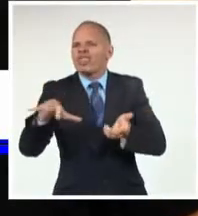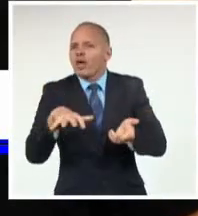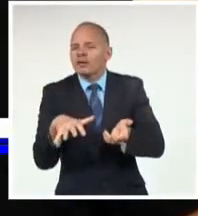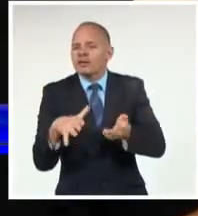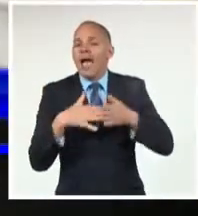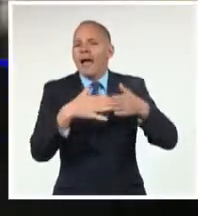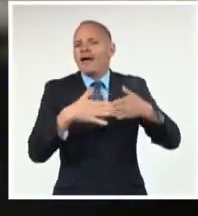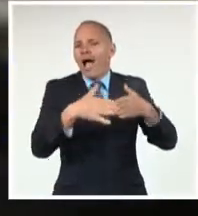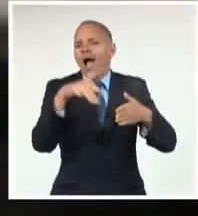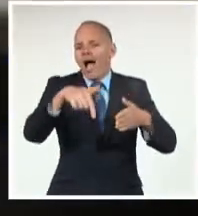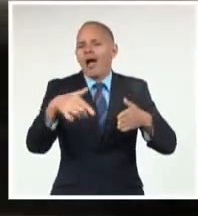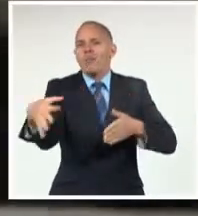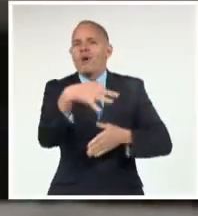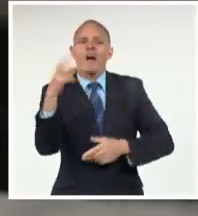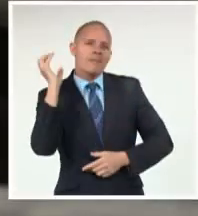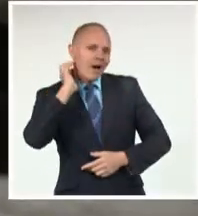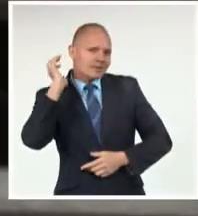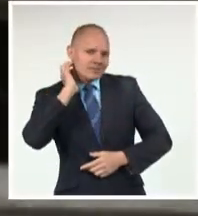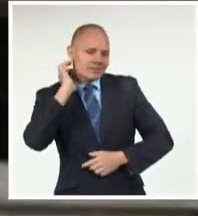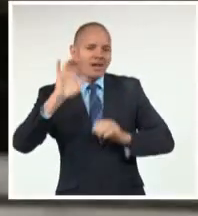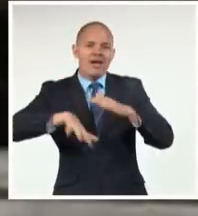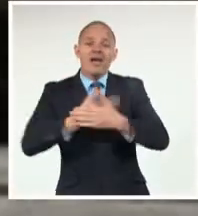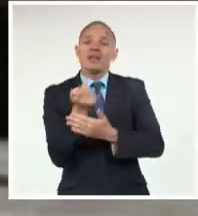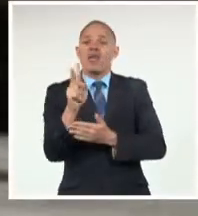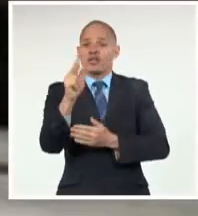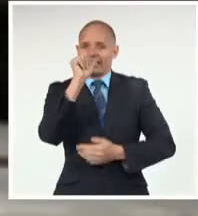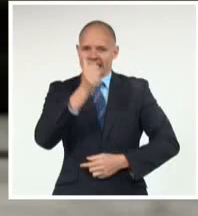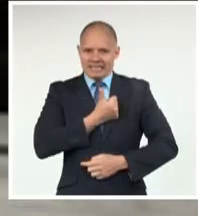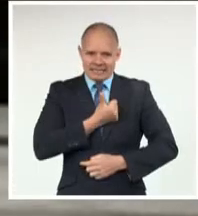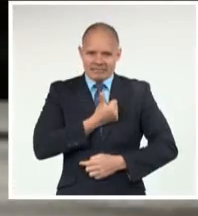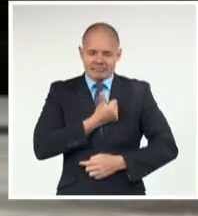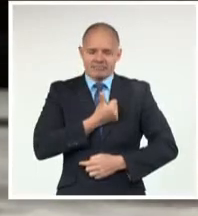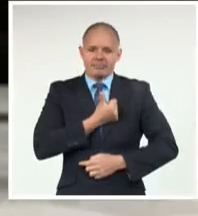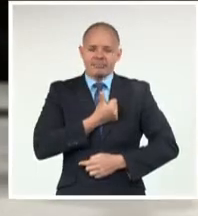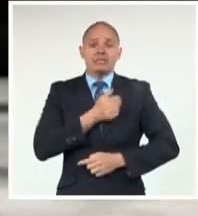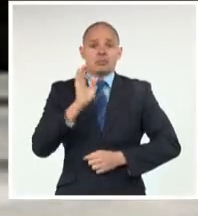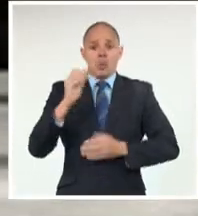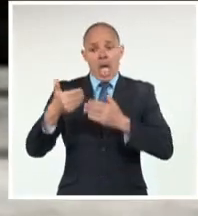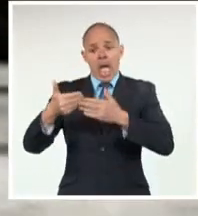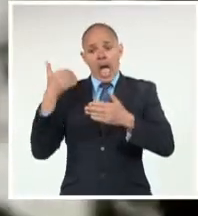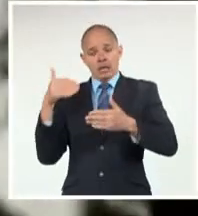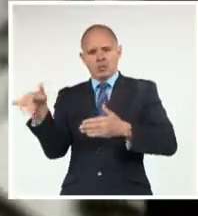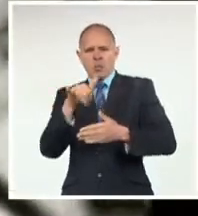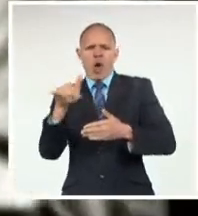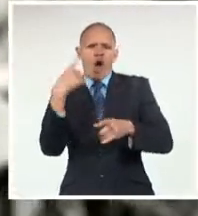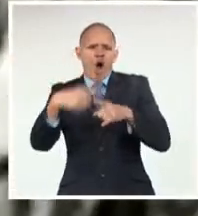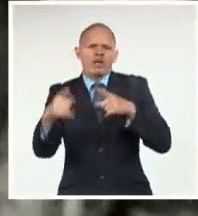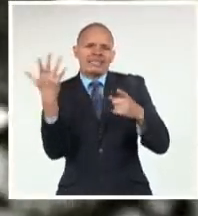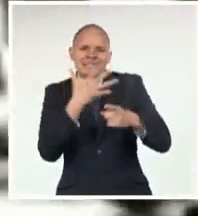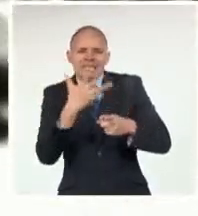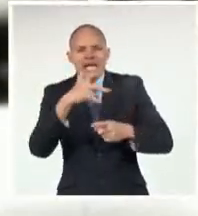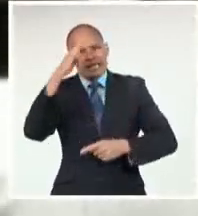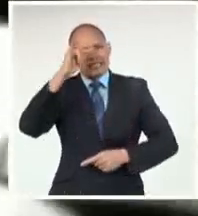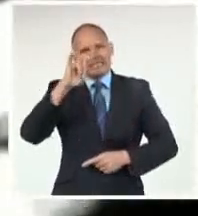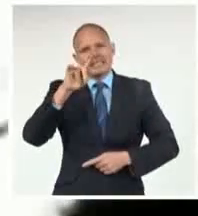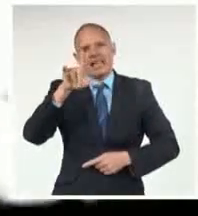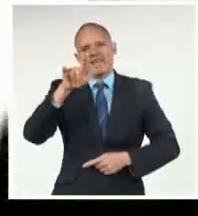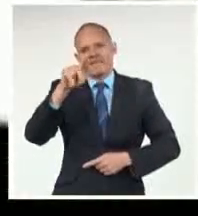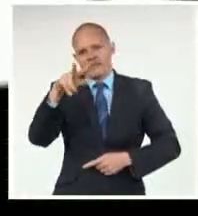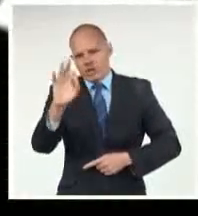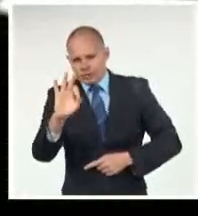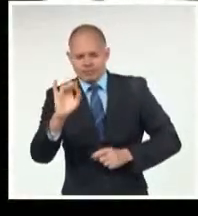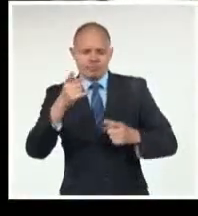diciembre. Pero mucho antes, ya Silvio, Noel, Vicente,